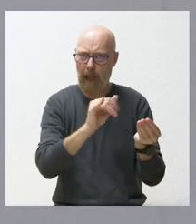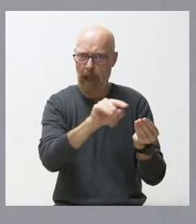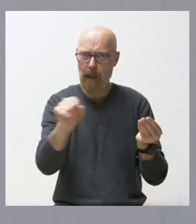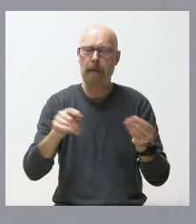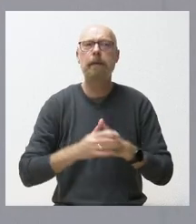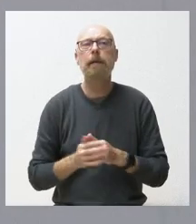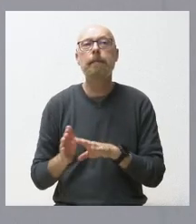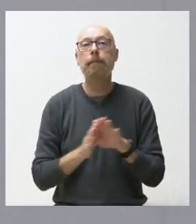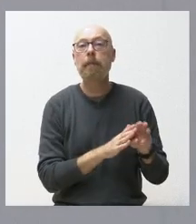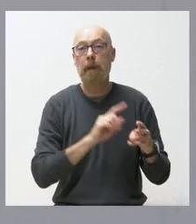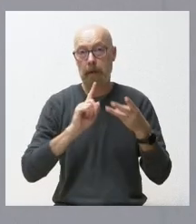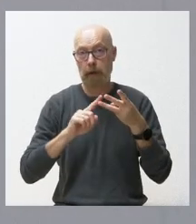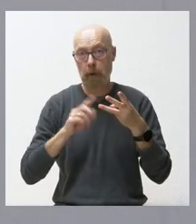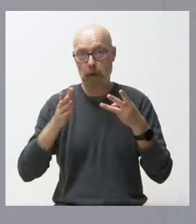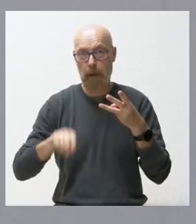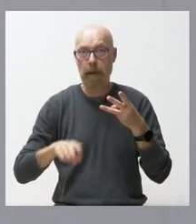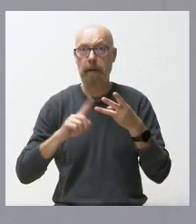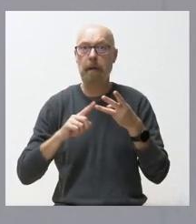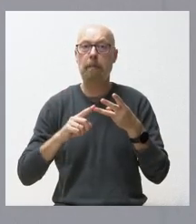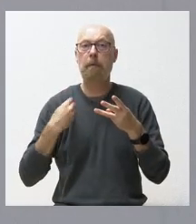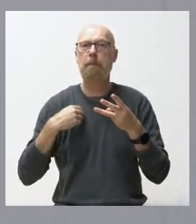finalmente, relativo a Telefil,